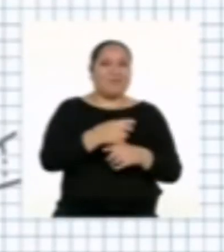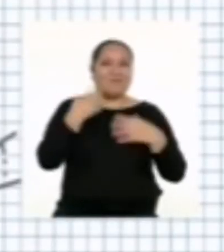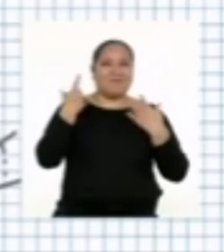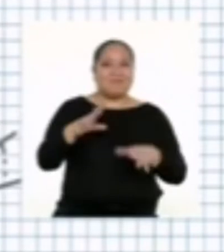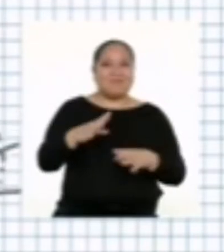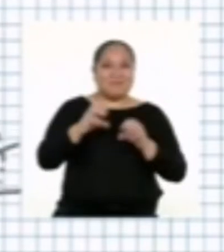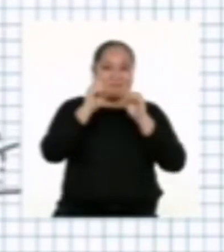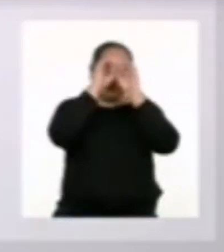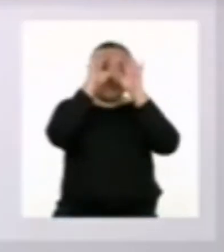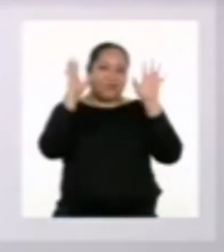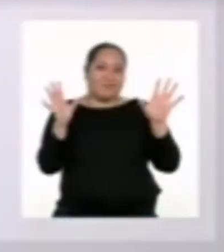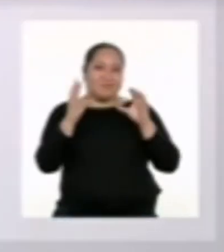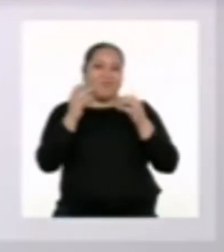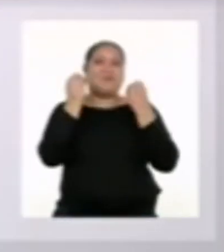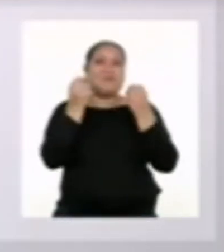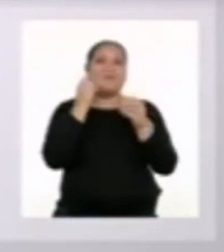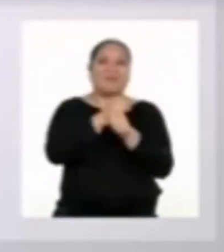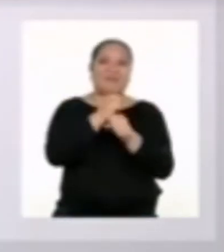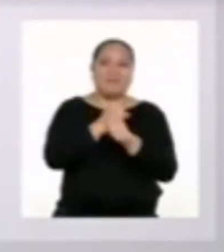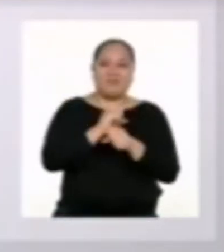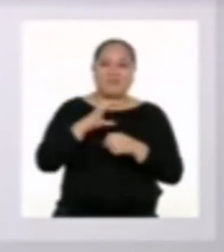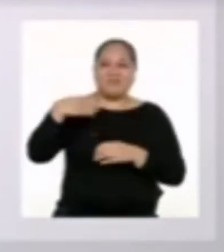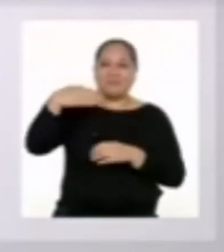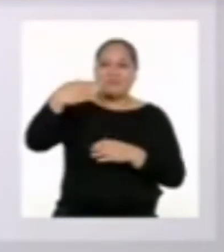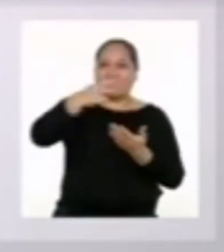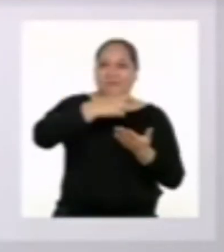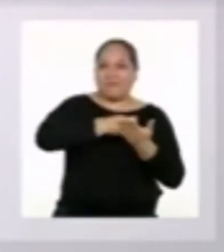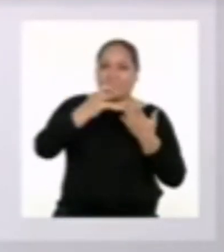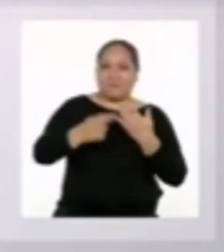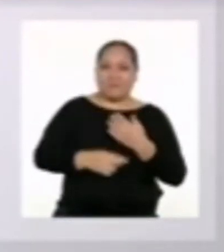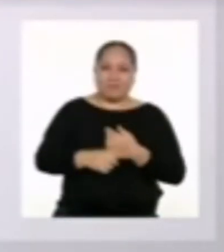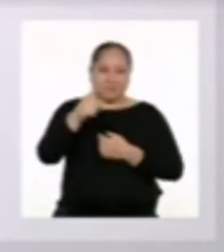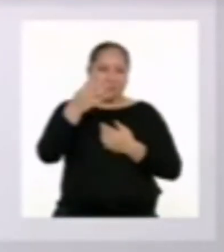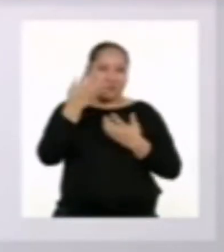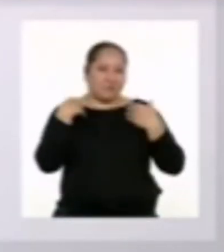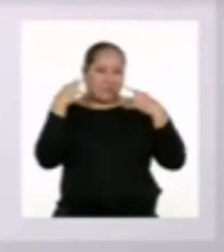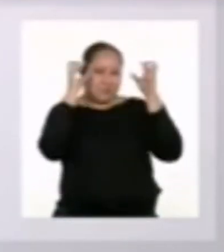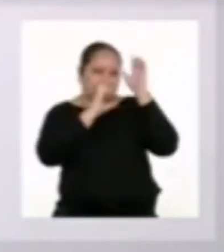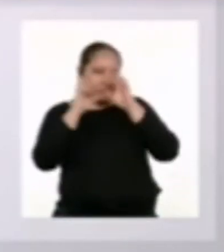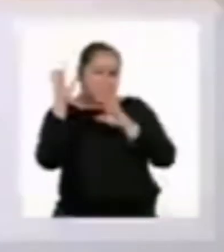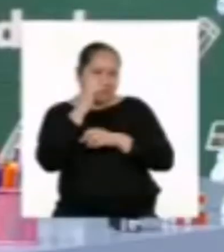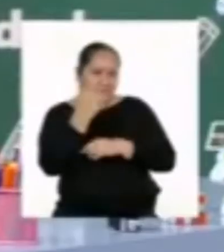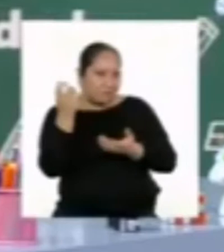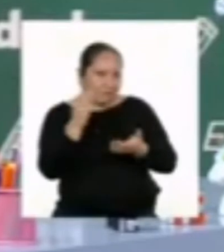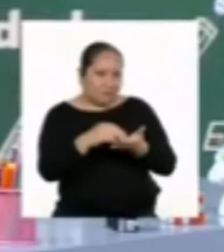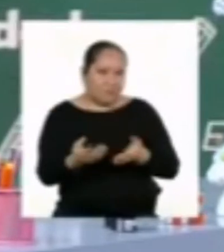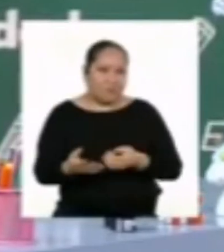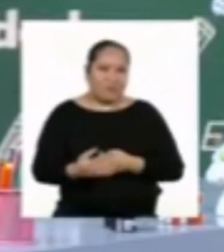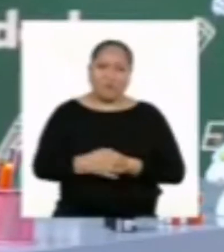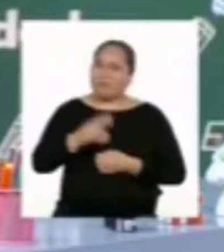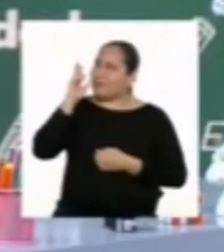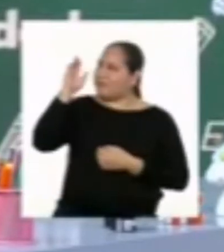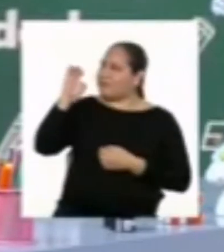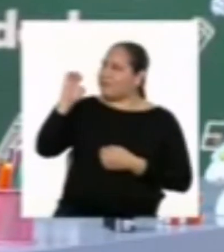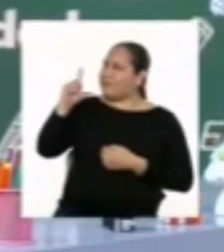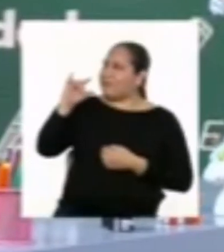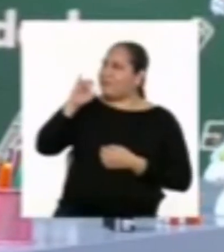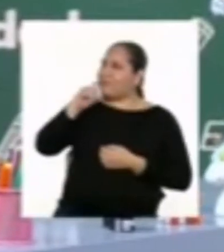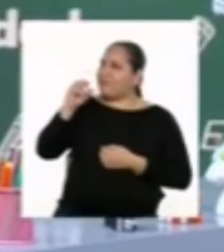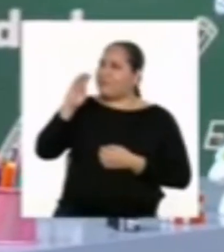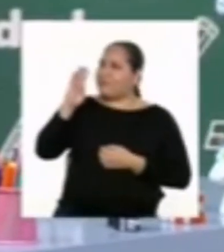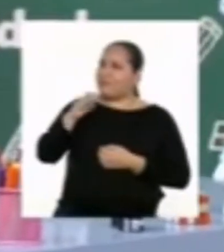ya tenemos claro cómo trabajaremos en los siguientes programas. ¿Tienes alguna duda más, Yaremis? Profesora Elizabeth,